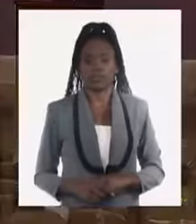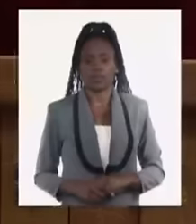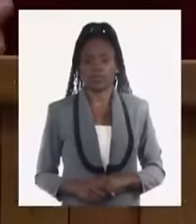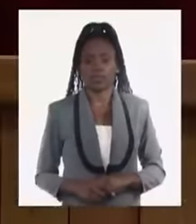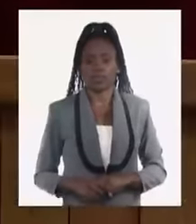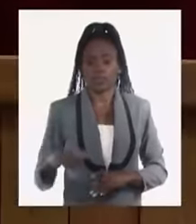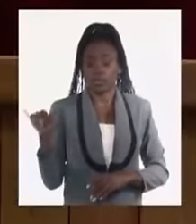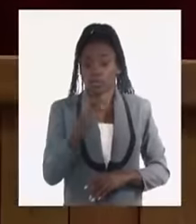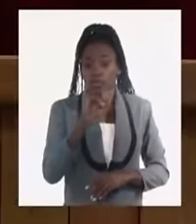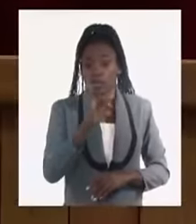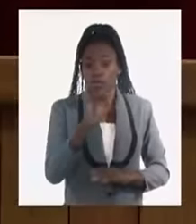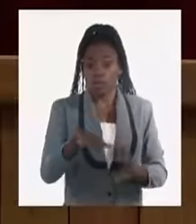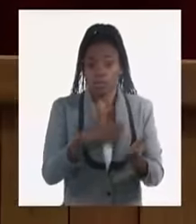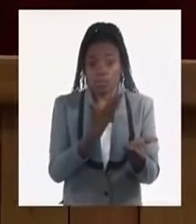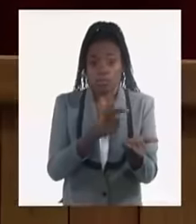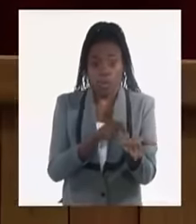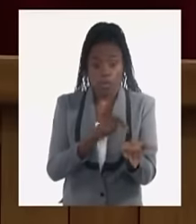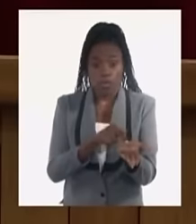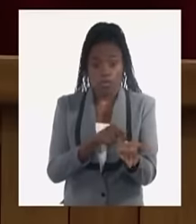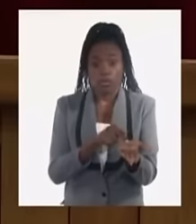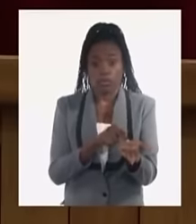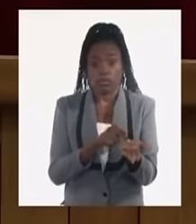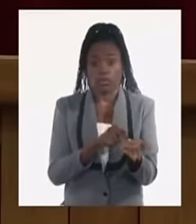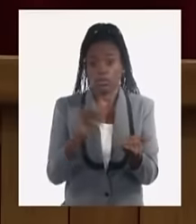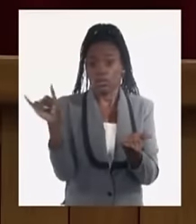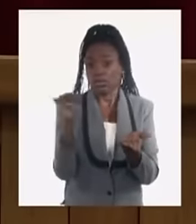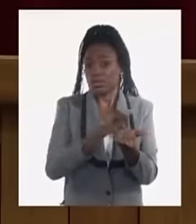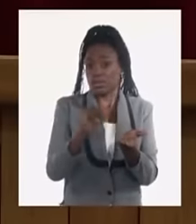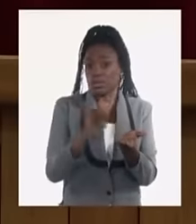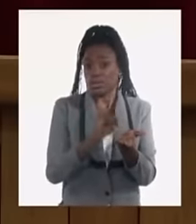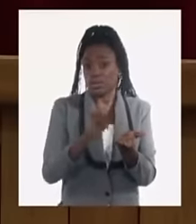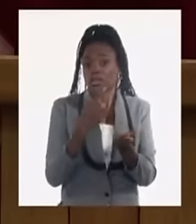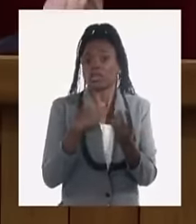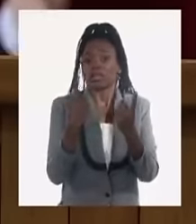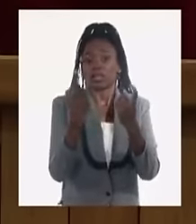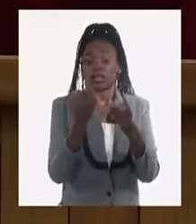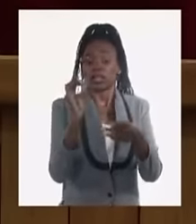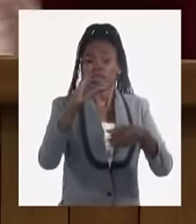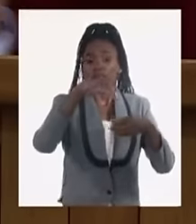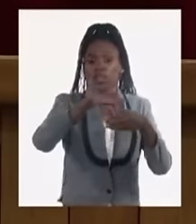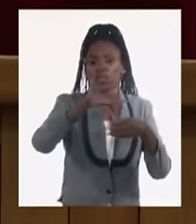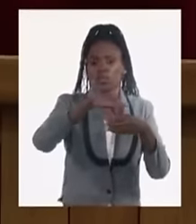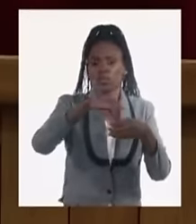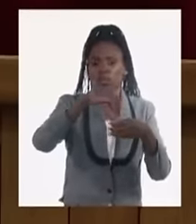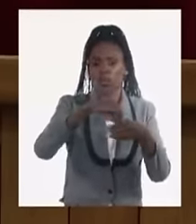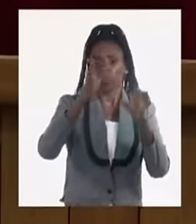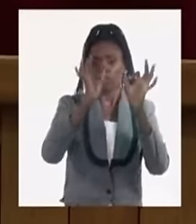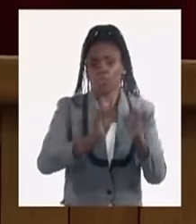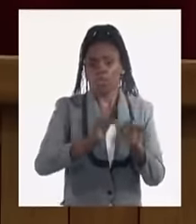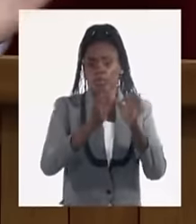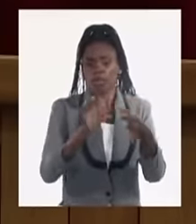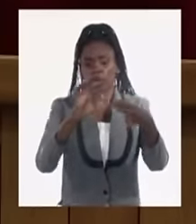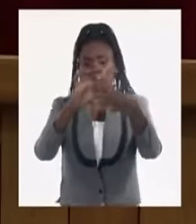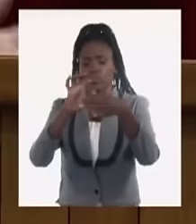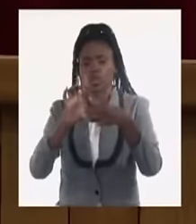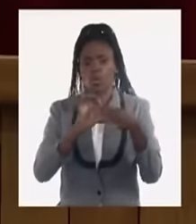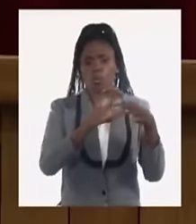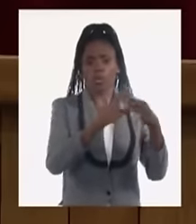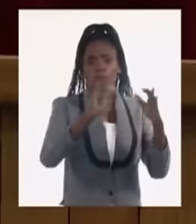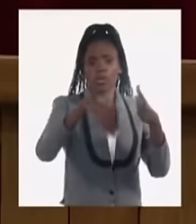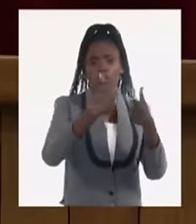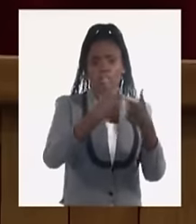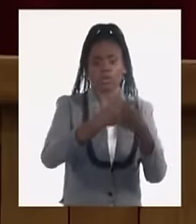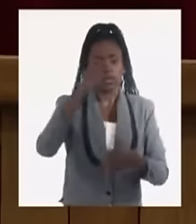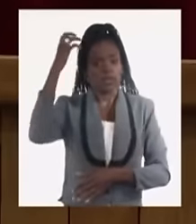diseñó, y en eso abundaré también, ni el necesario vínculo que tiene que ver el verdadero encadenamiento entre la empresa